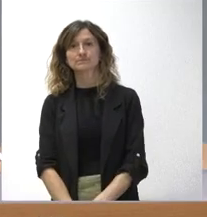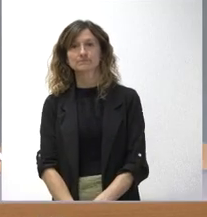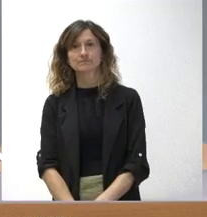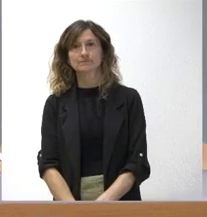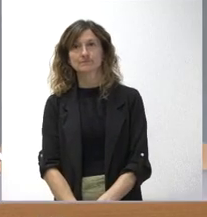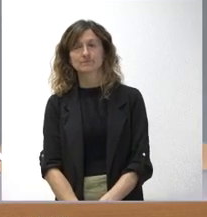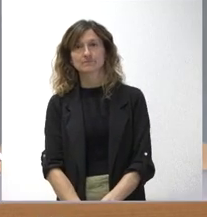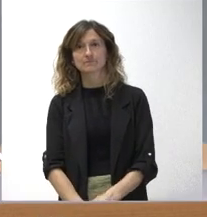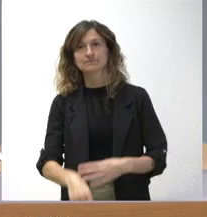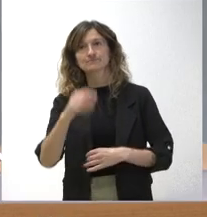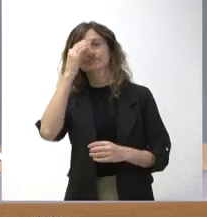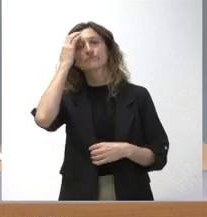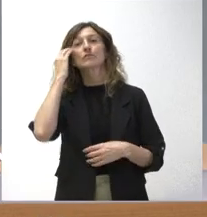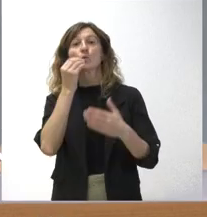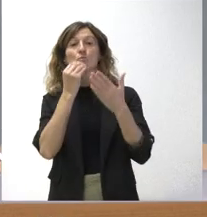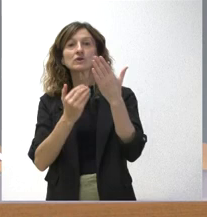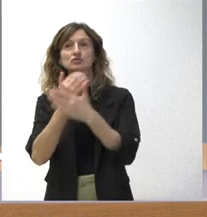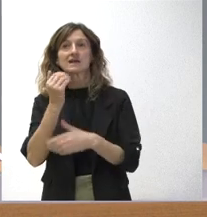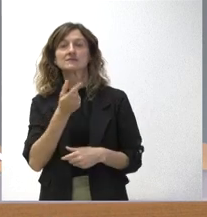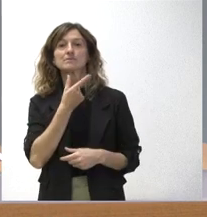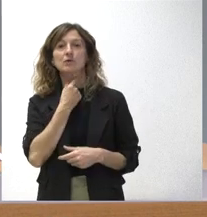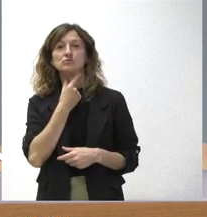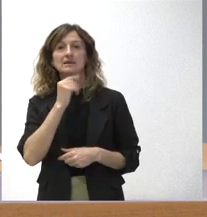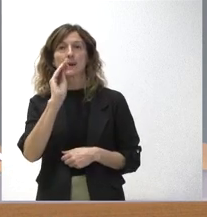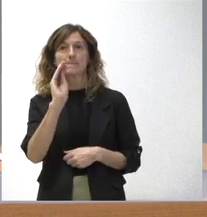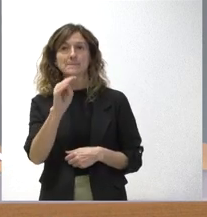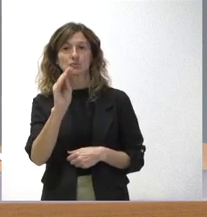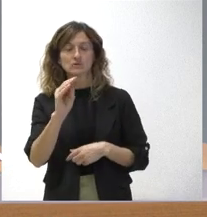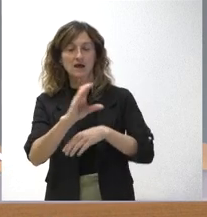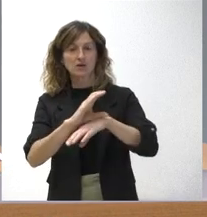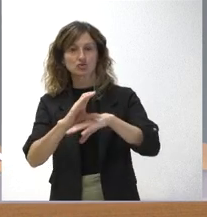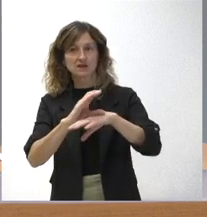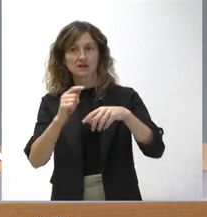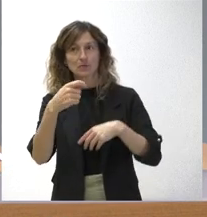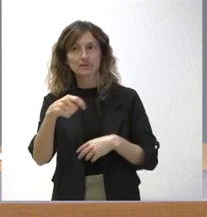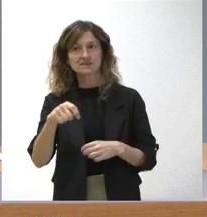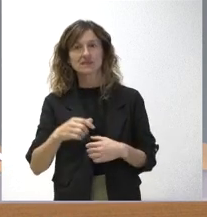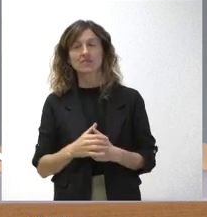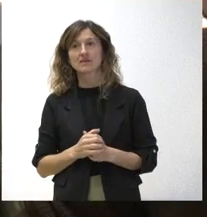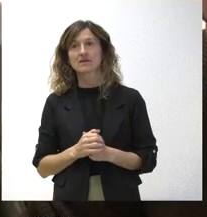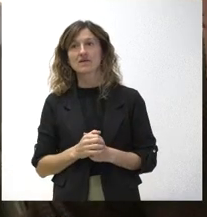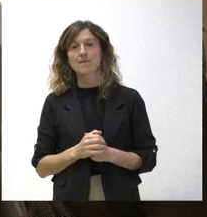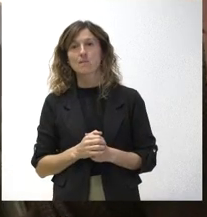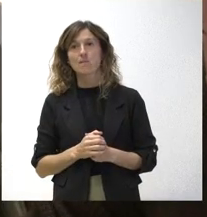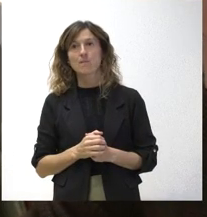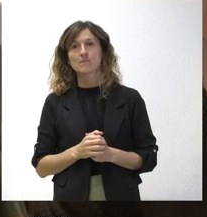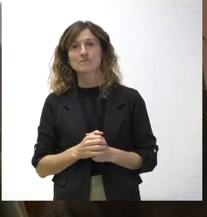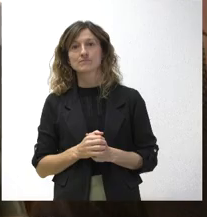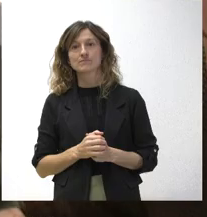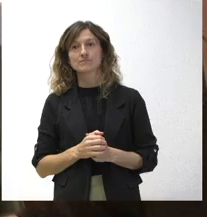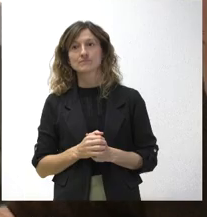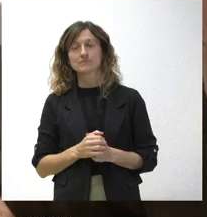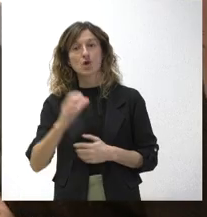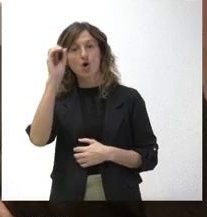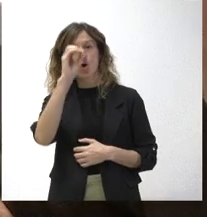Buenos días. Me gustaría preguntarle al señor consejero de la Presidencia qué ha cambiado en su posición